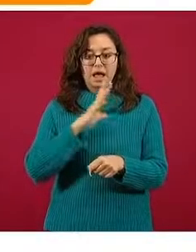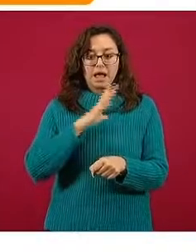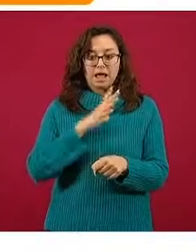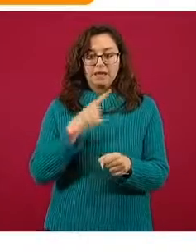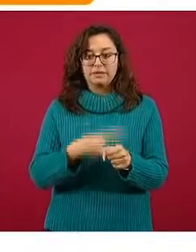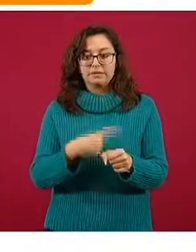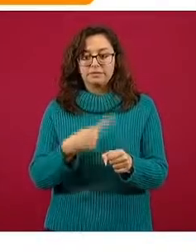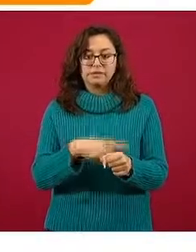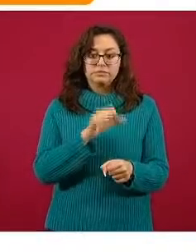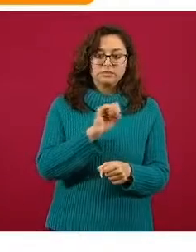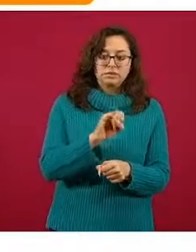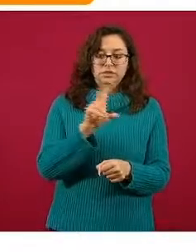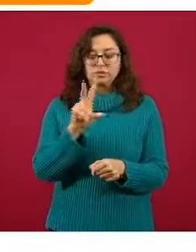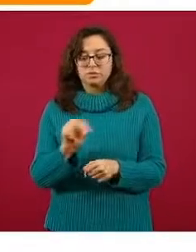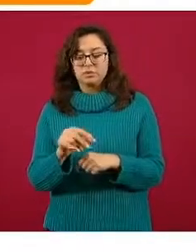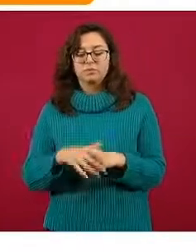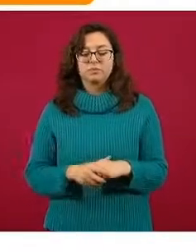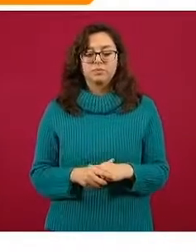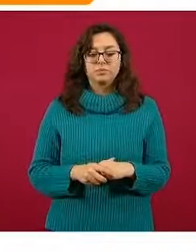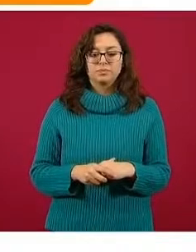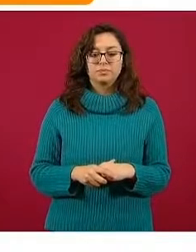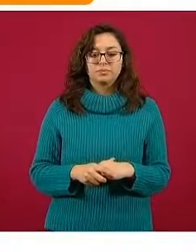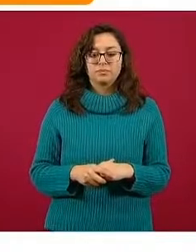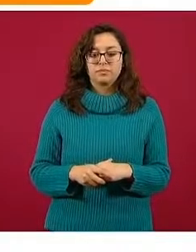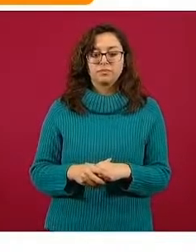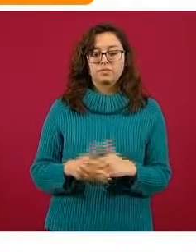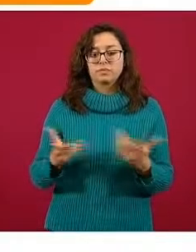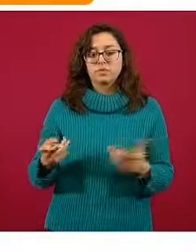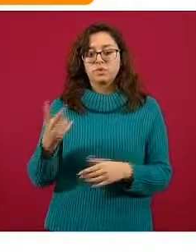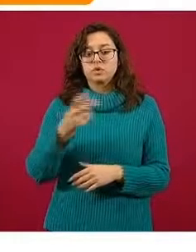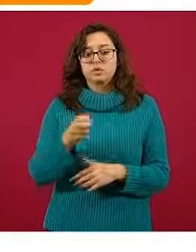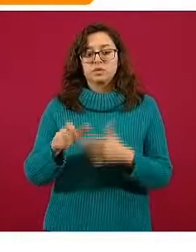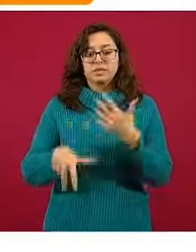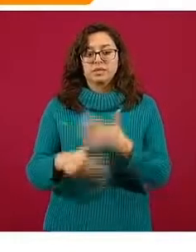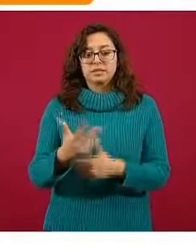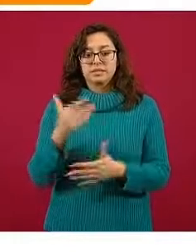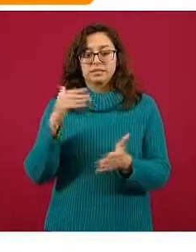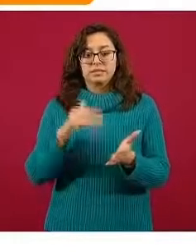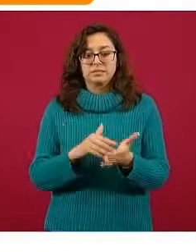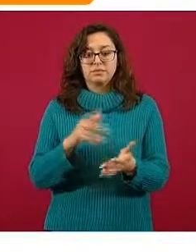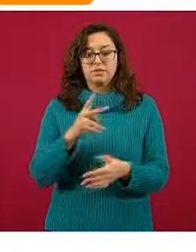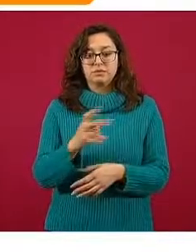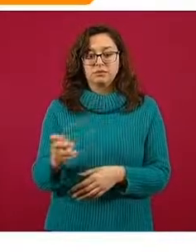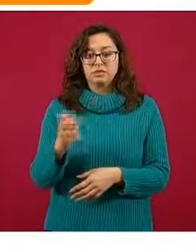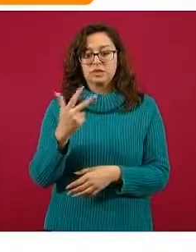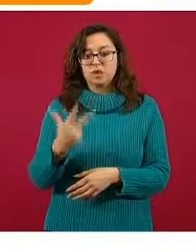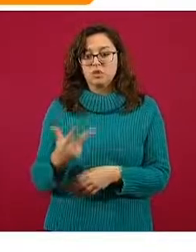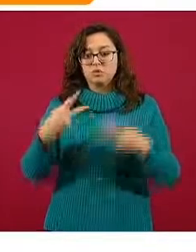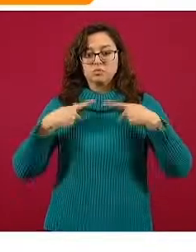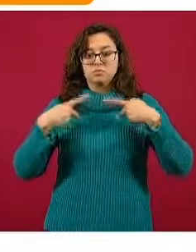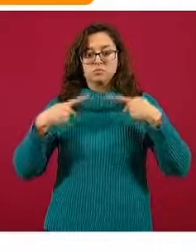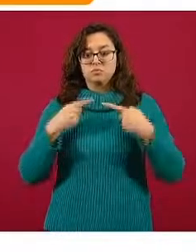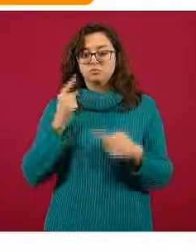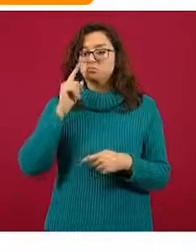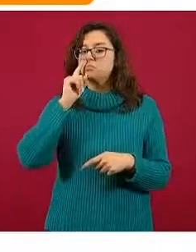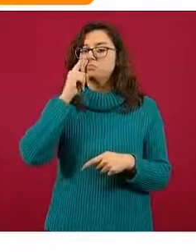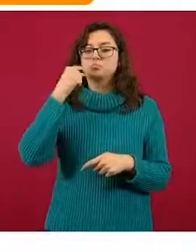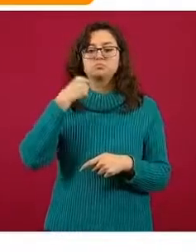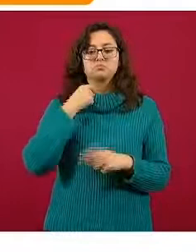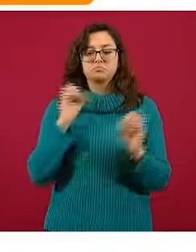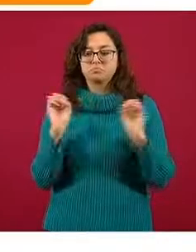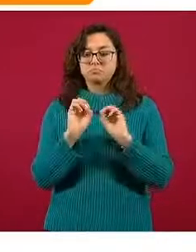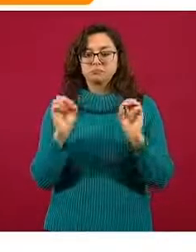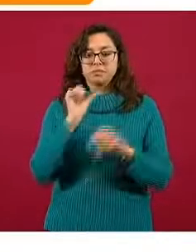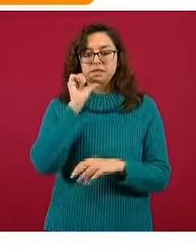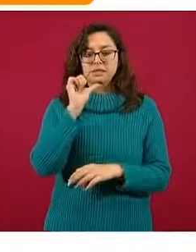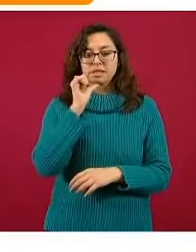positivos o negativos. Un total de 213 mil 208 personas que no se les ha tomado muestra y